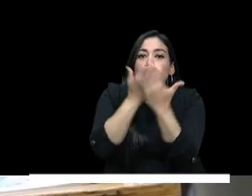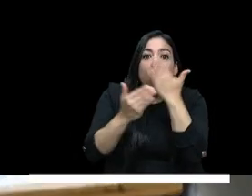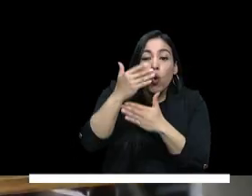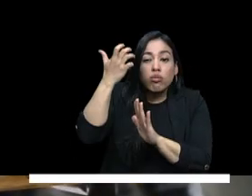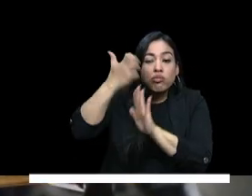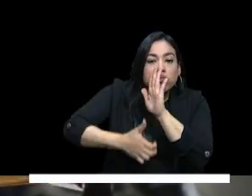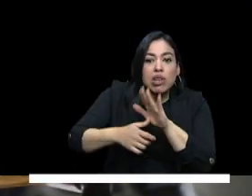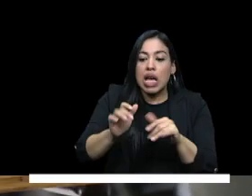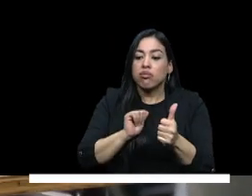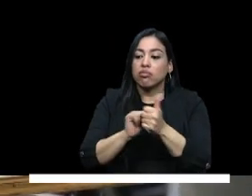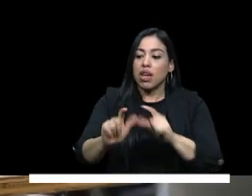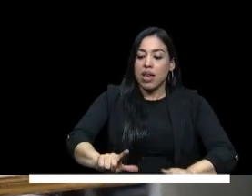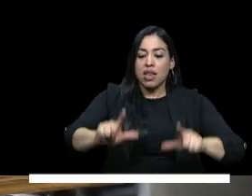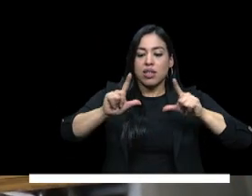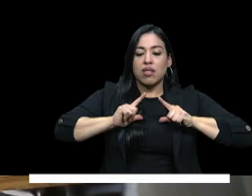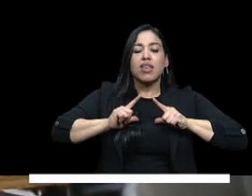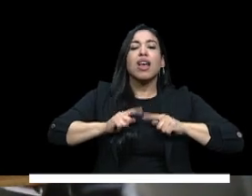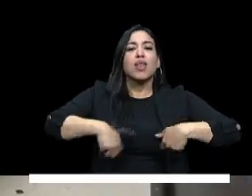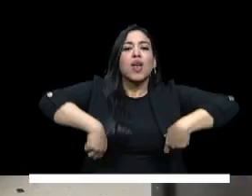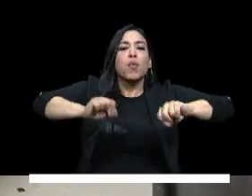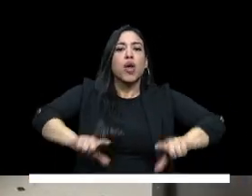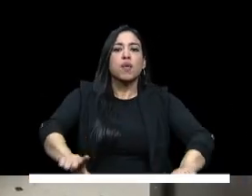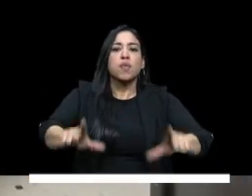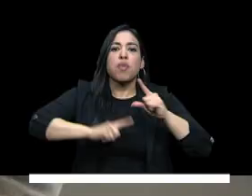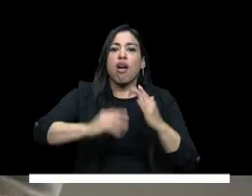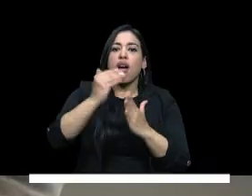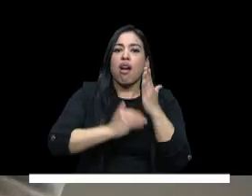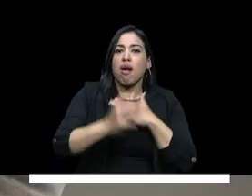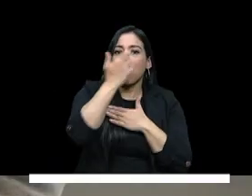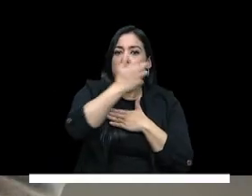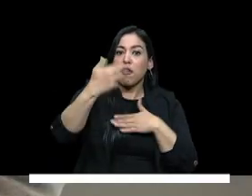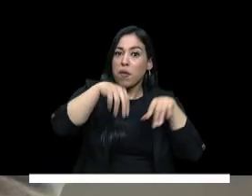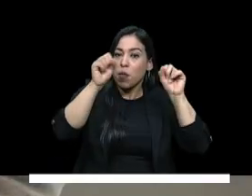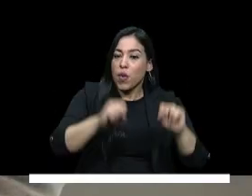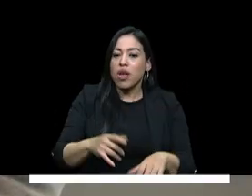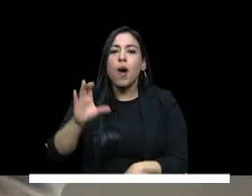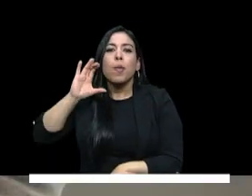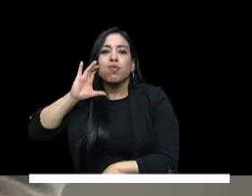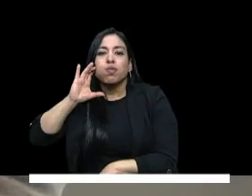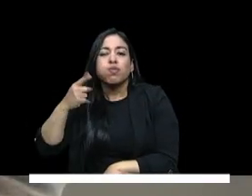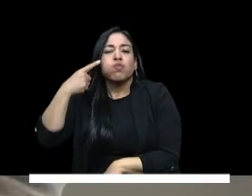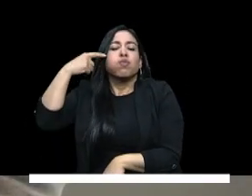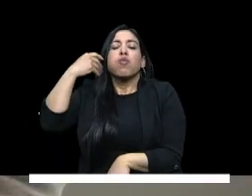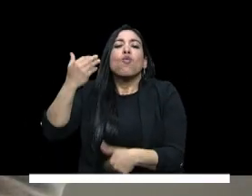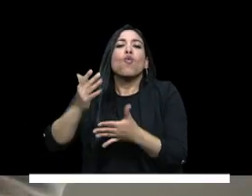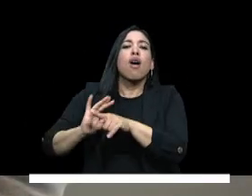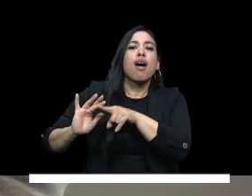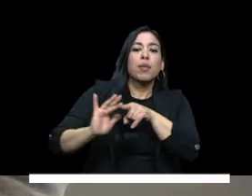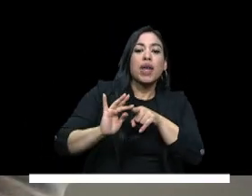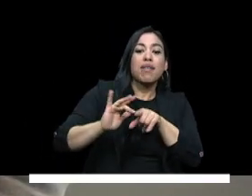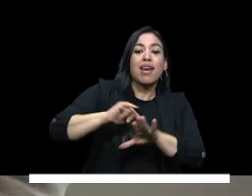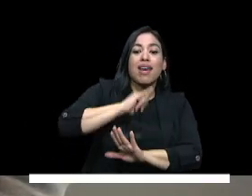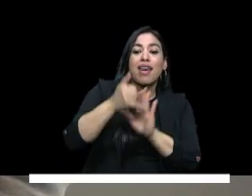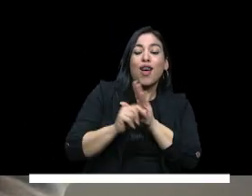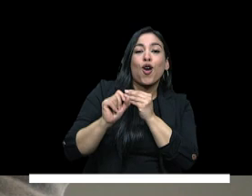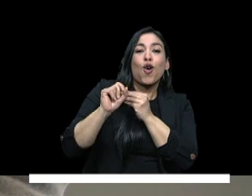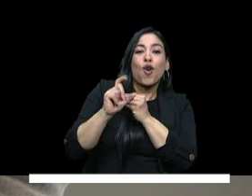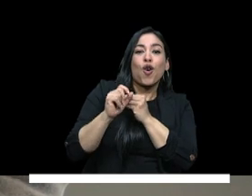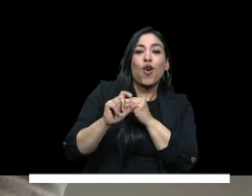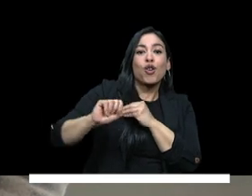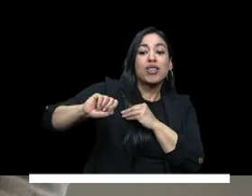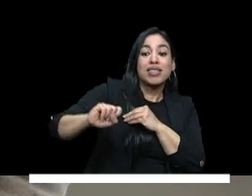estos estudiantes puedan obtener el título de los programas académicos ahora estamos con el reto de aplicar la prueba saber 11